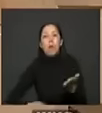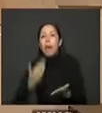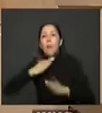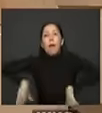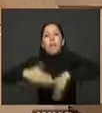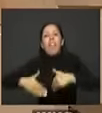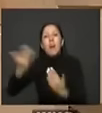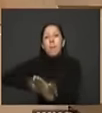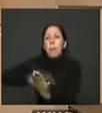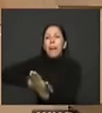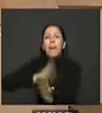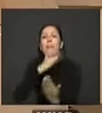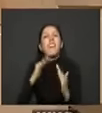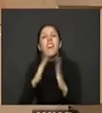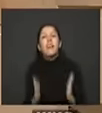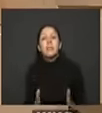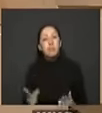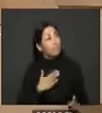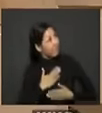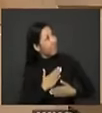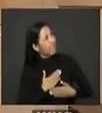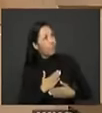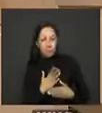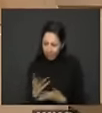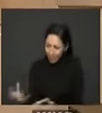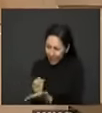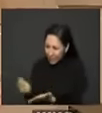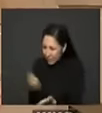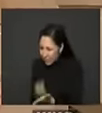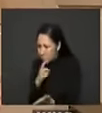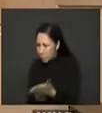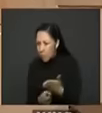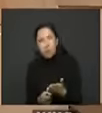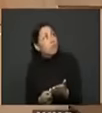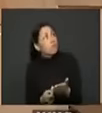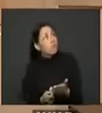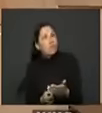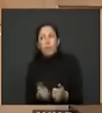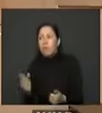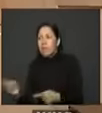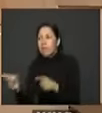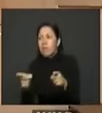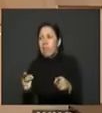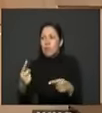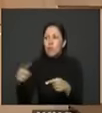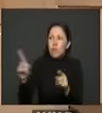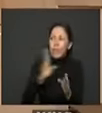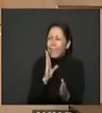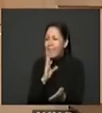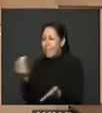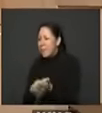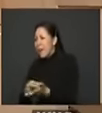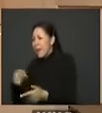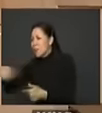catastro y si no tienen titulación de la propiedad porque no van a saber ni que predios tienen ni a quien tienen que cobrar